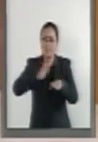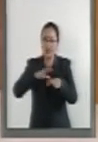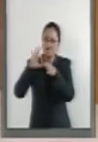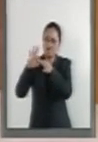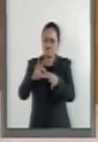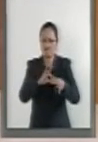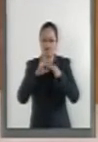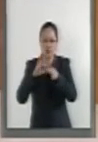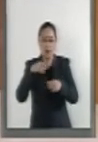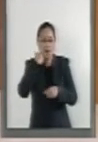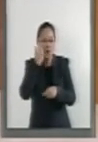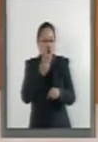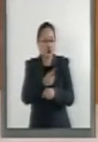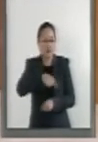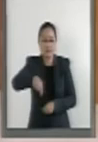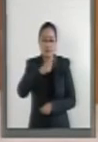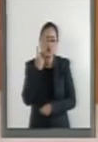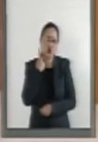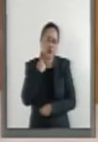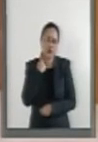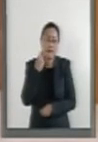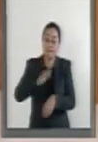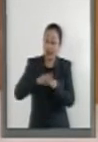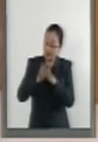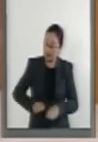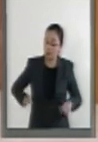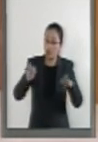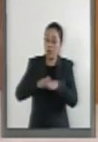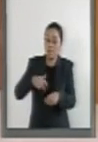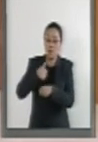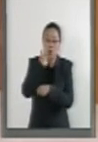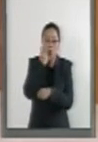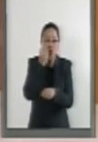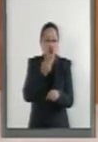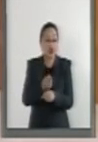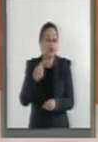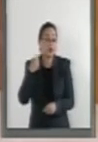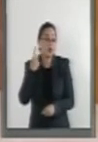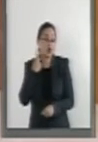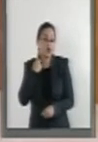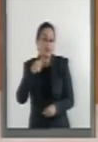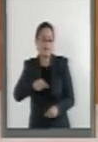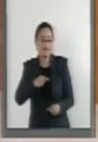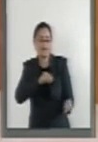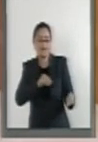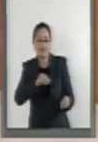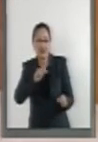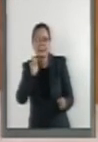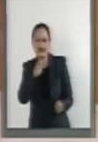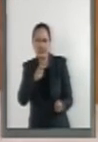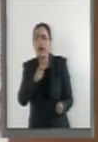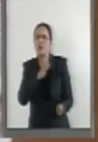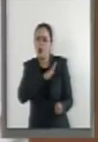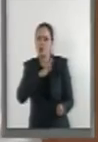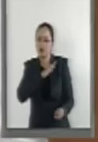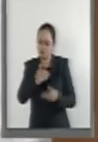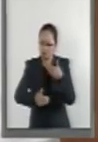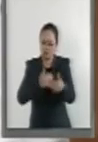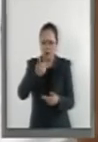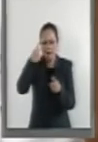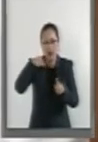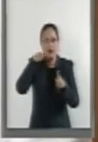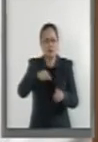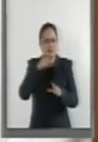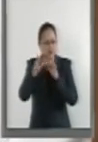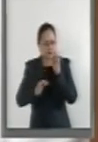y la voluntad política, sobre todo eso, la voluntad política que es la que mueve, la que mueve de más voluntades, para poder